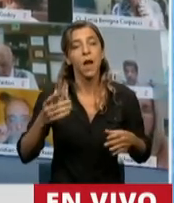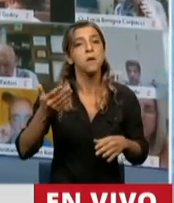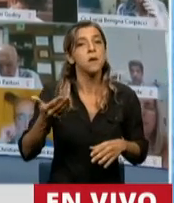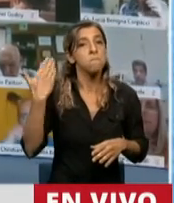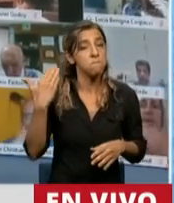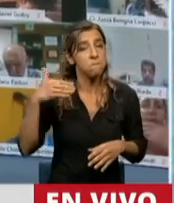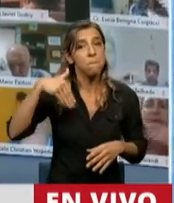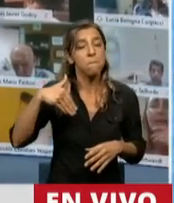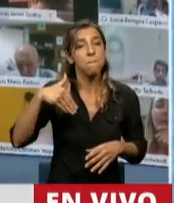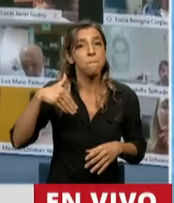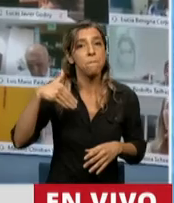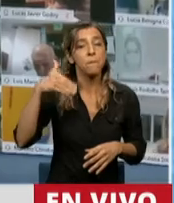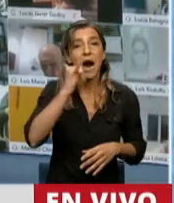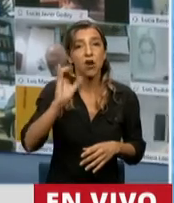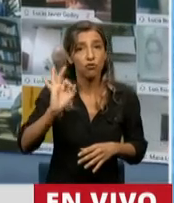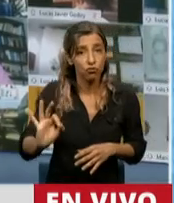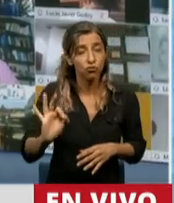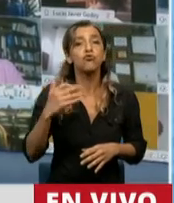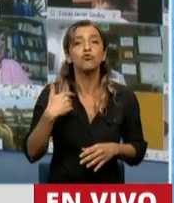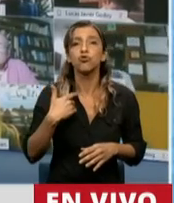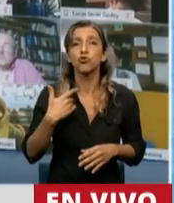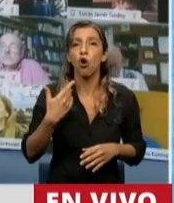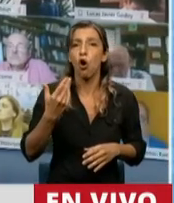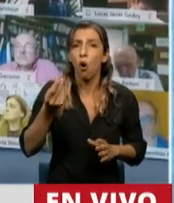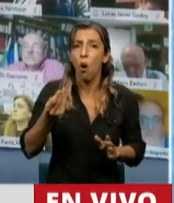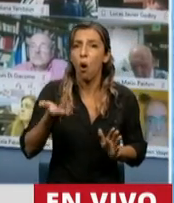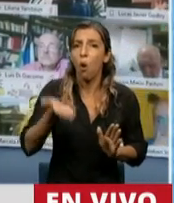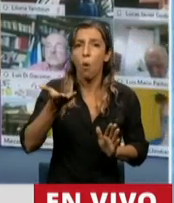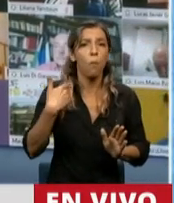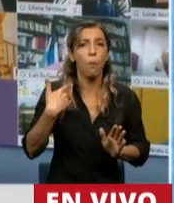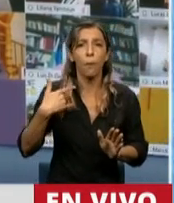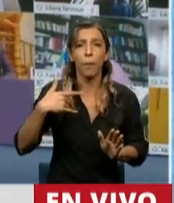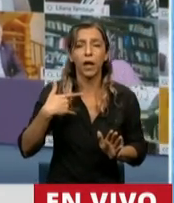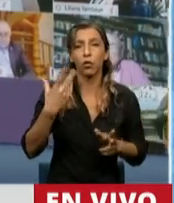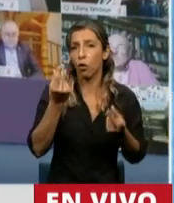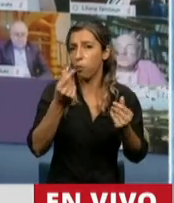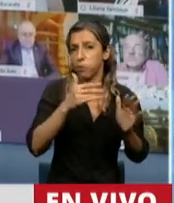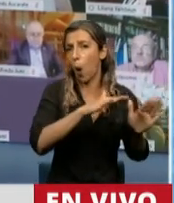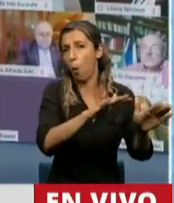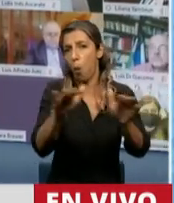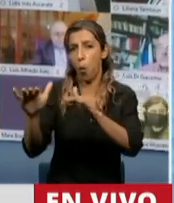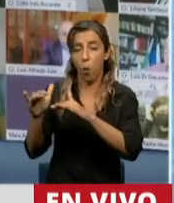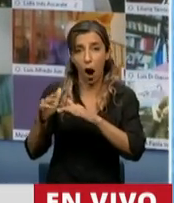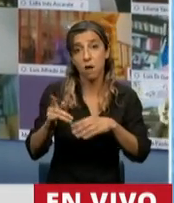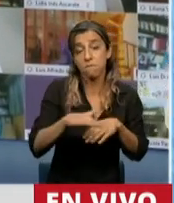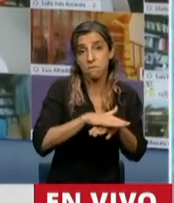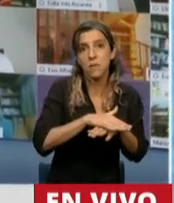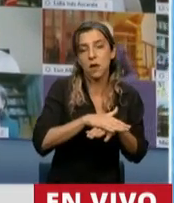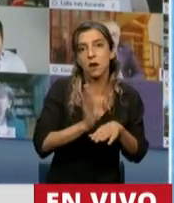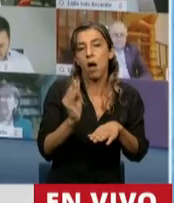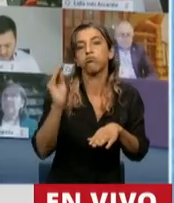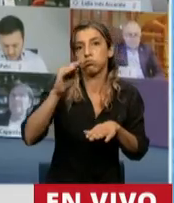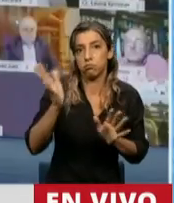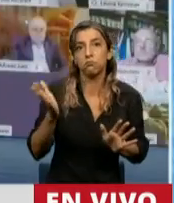marzo, se da un monto fijo para todos igual, que eso beneficia a los de abajo, y un porcentaje para